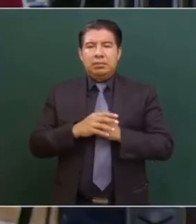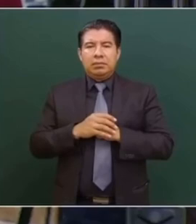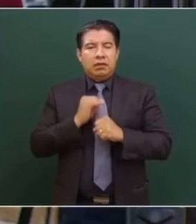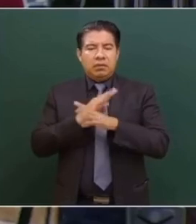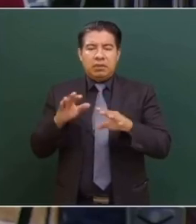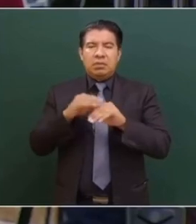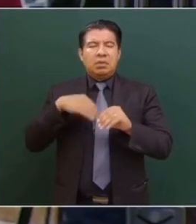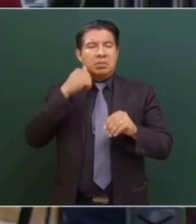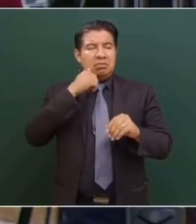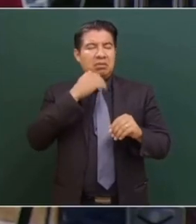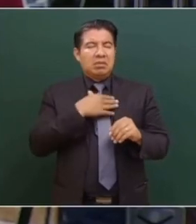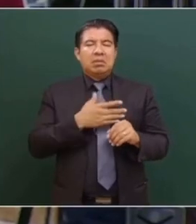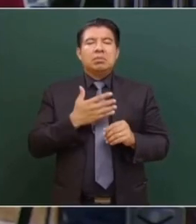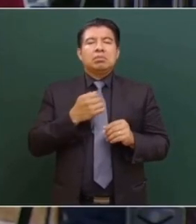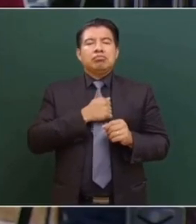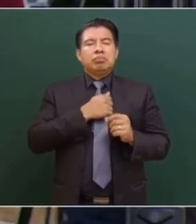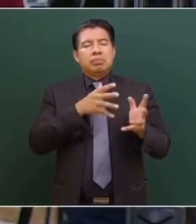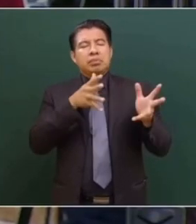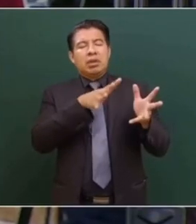conservadurismo en México,